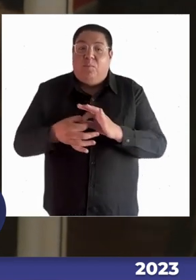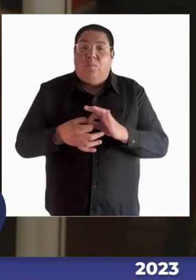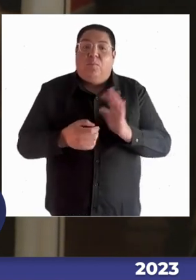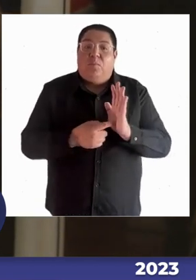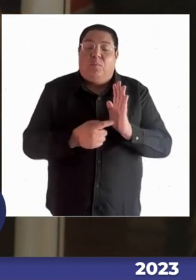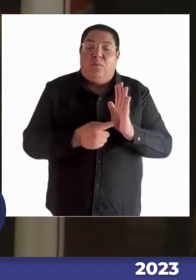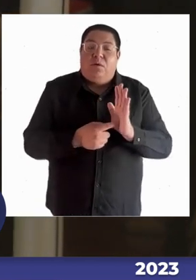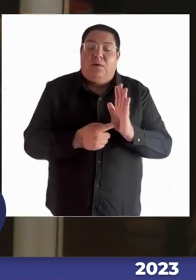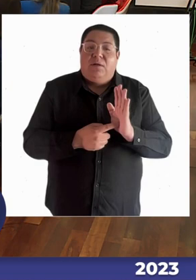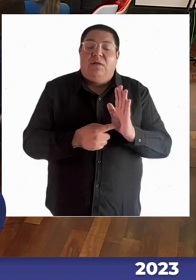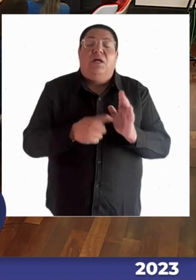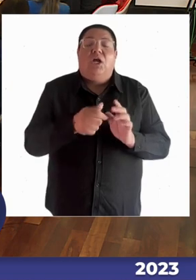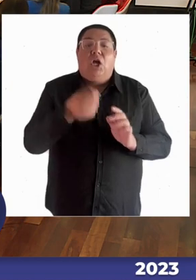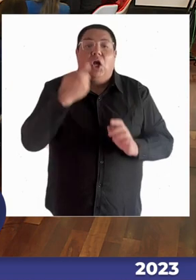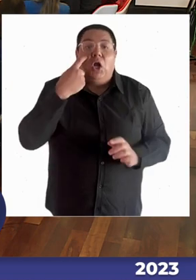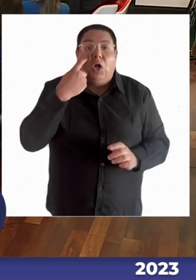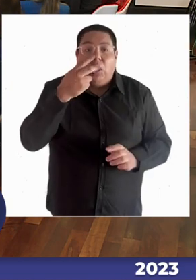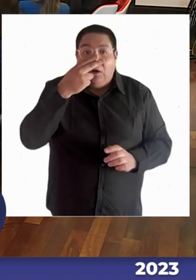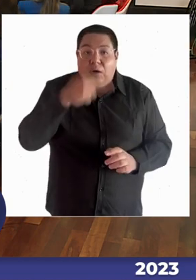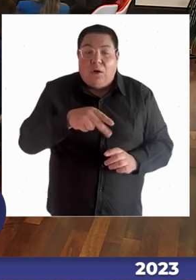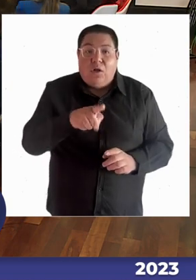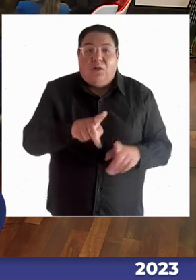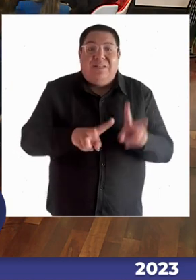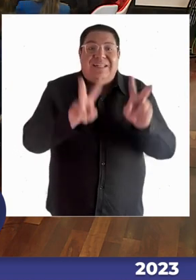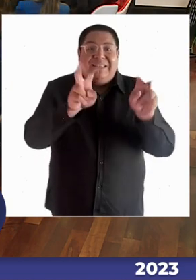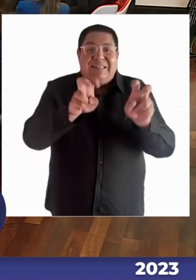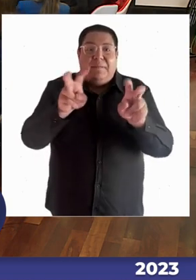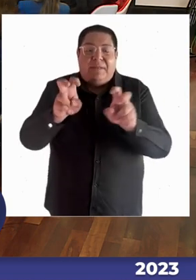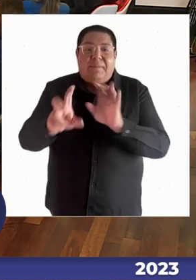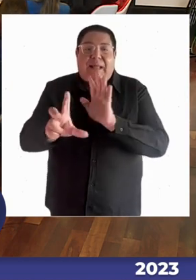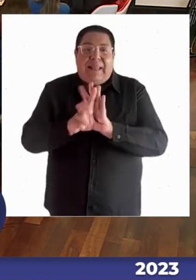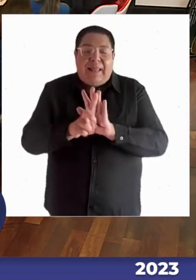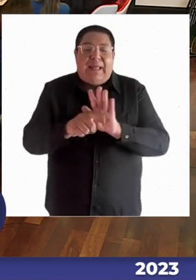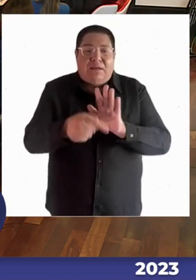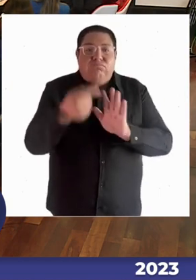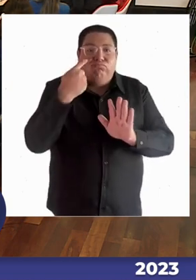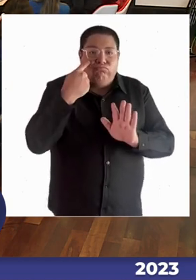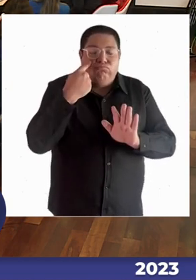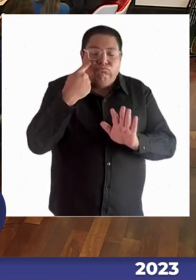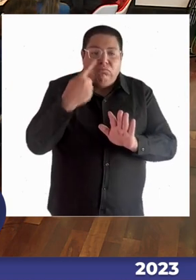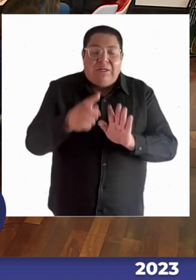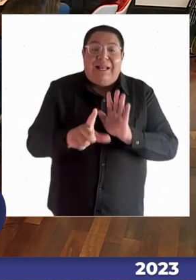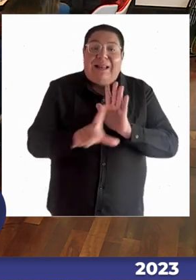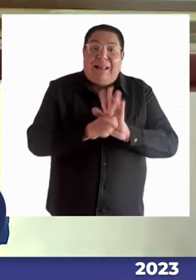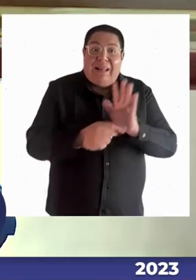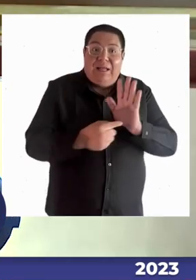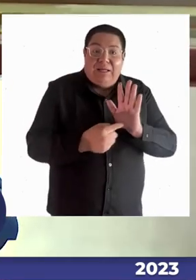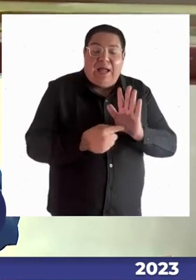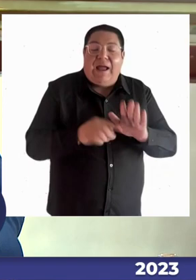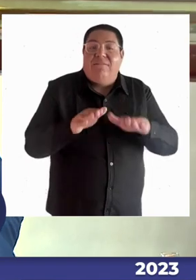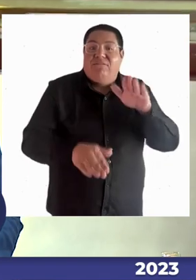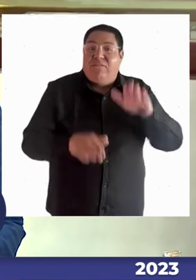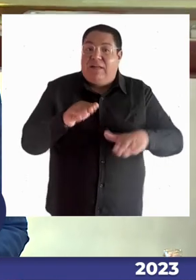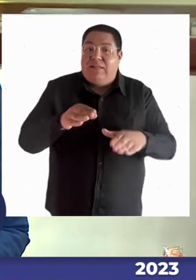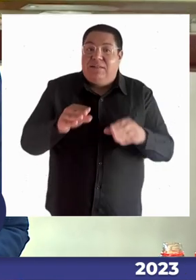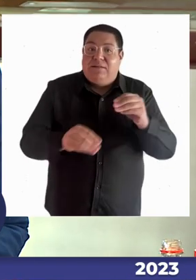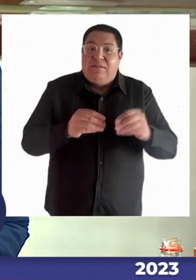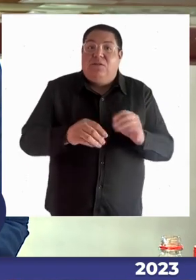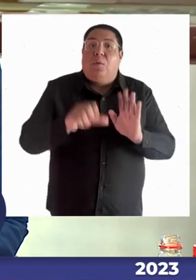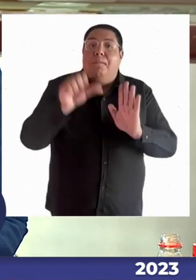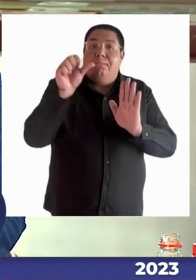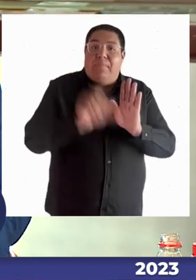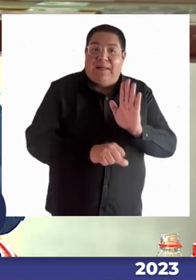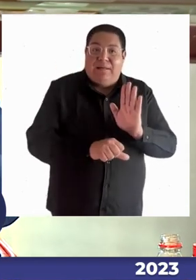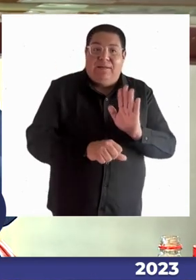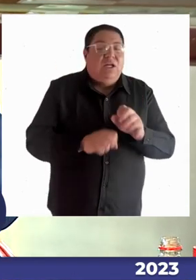conocen en general ciertos aspectos de la ley y se utiliza o a veces se ha mal utilizado. utilizado. Y eso no puede